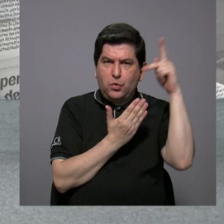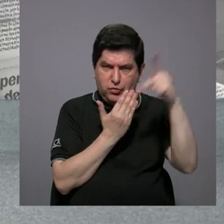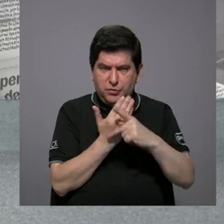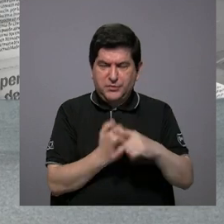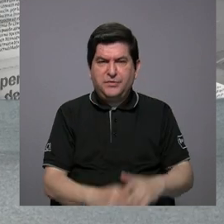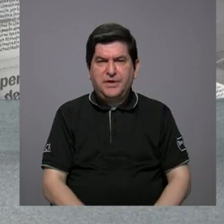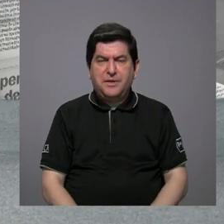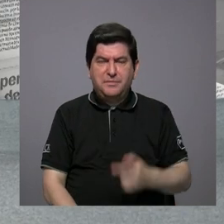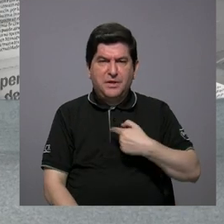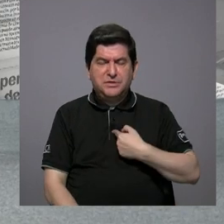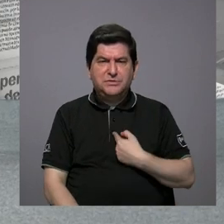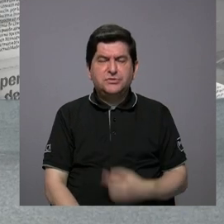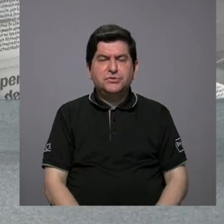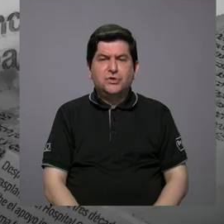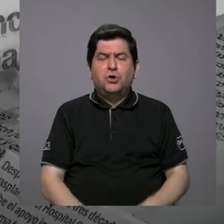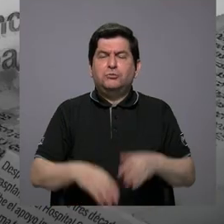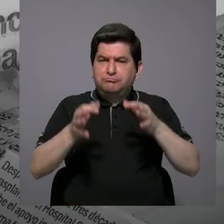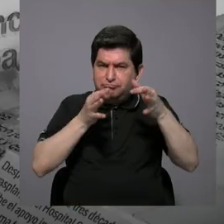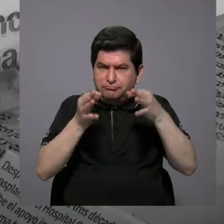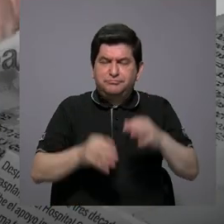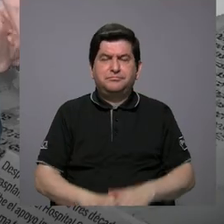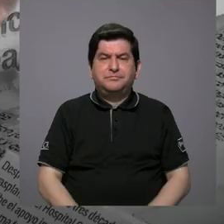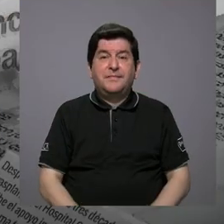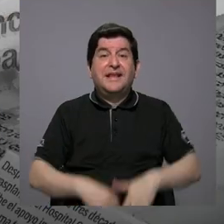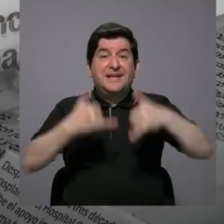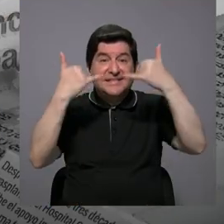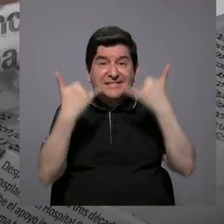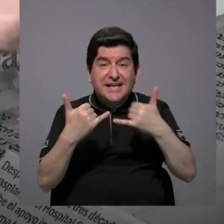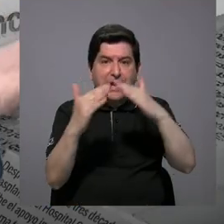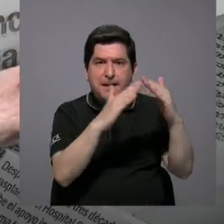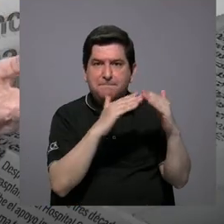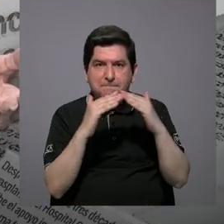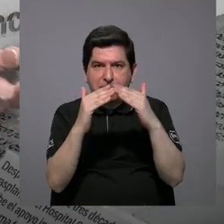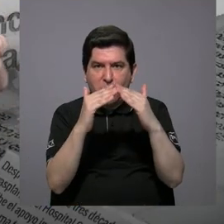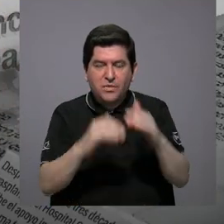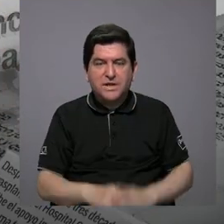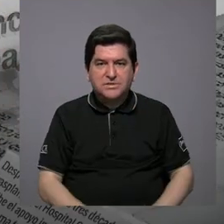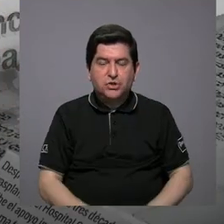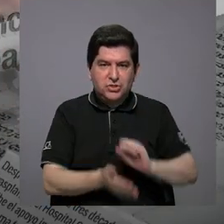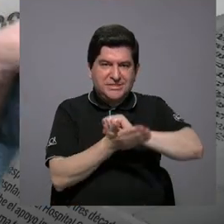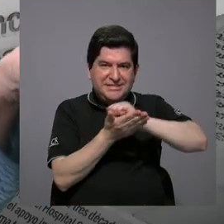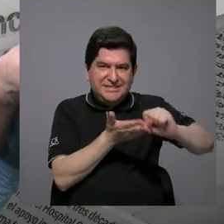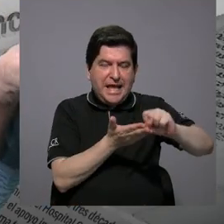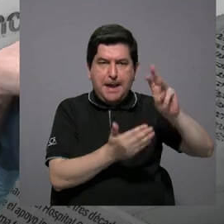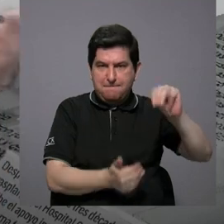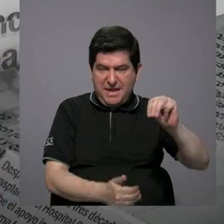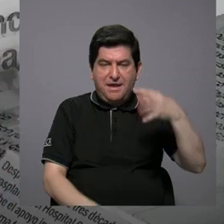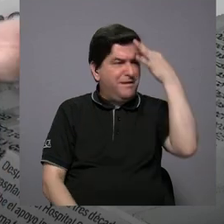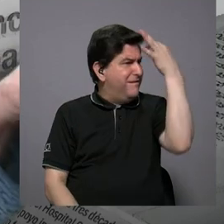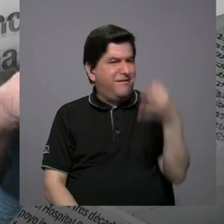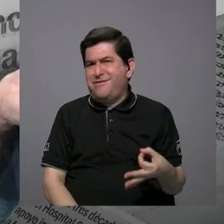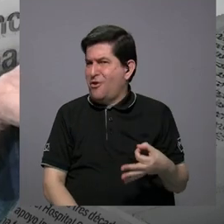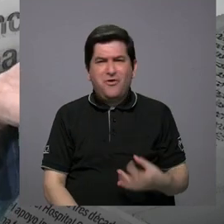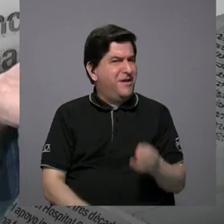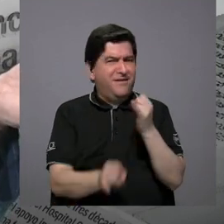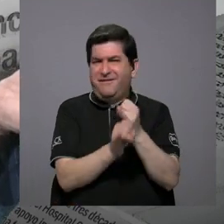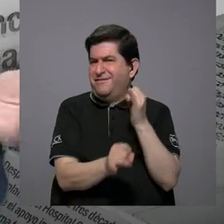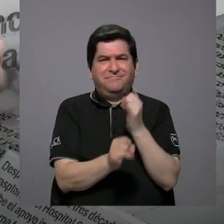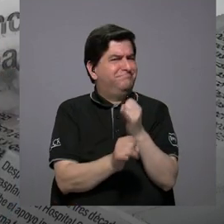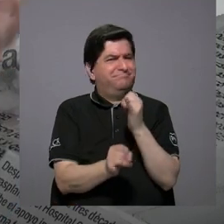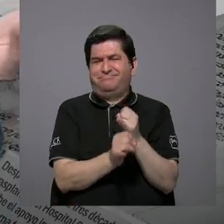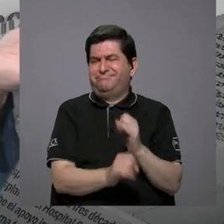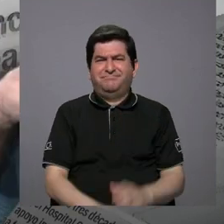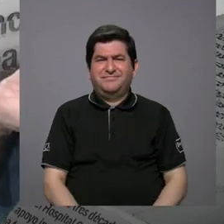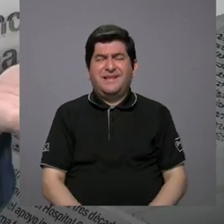yo los he dado a conocer, estudios en que ya las poblaciones como la de San Miguel no creen en las instituciones.